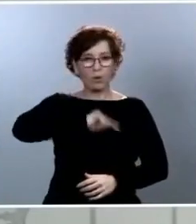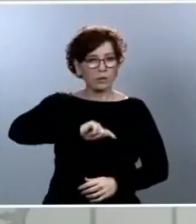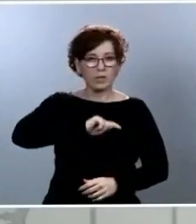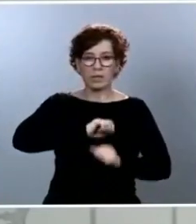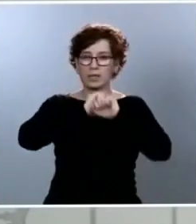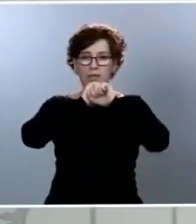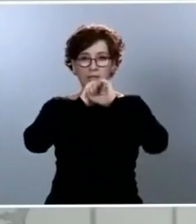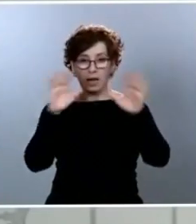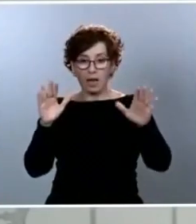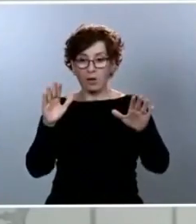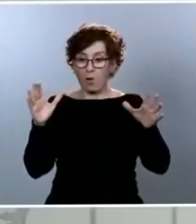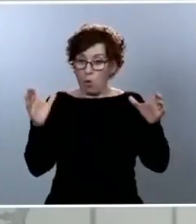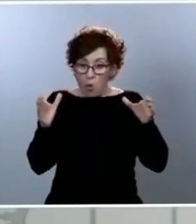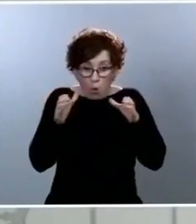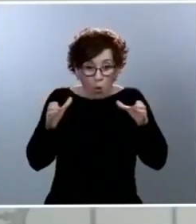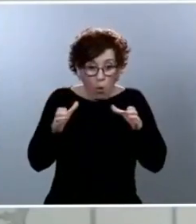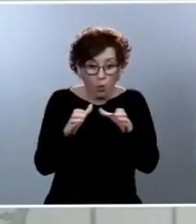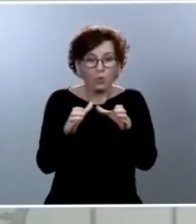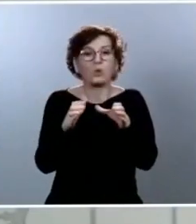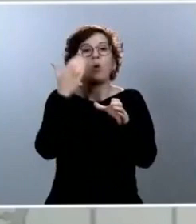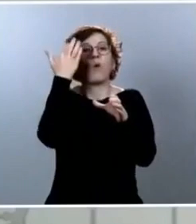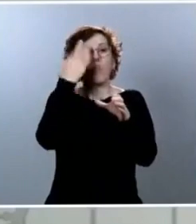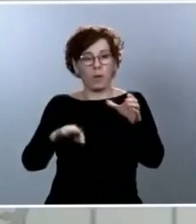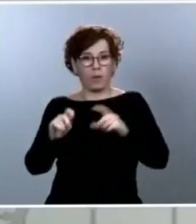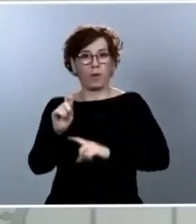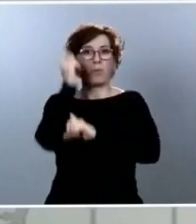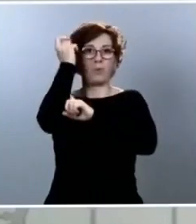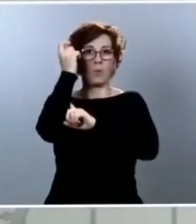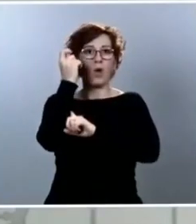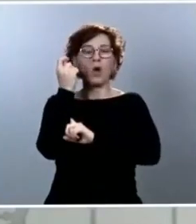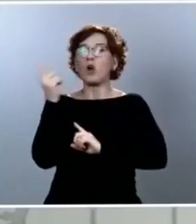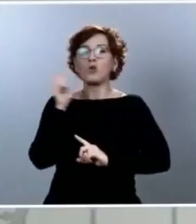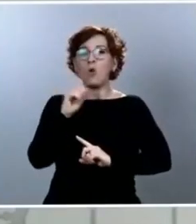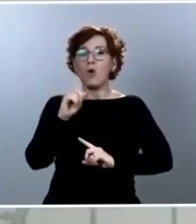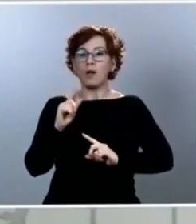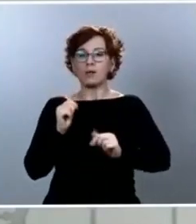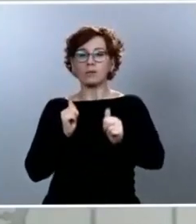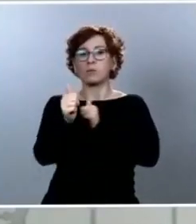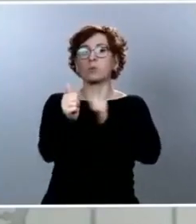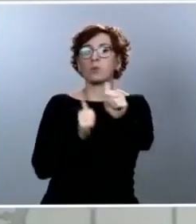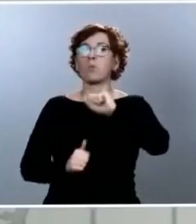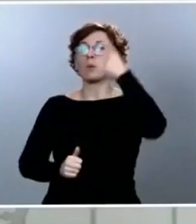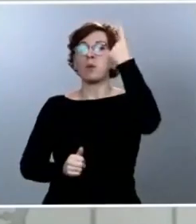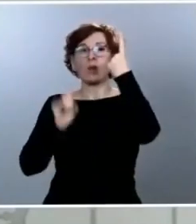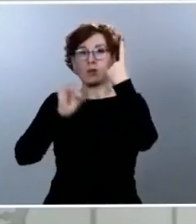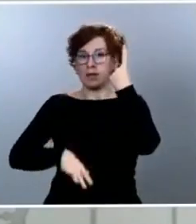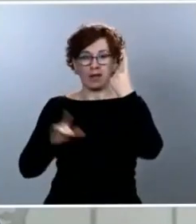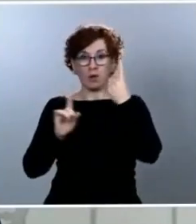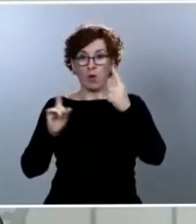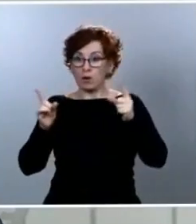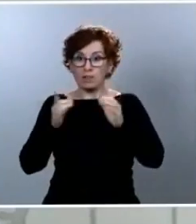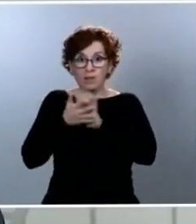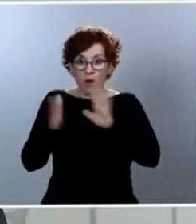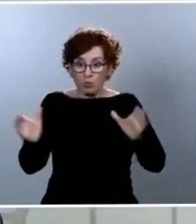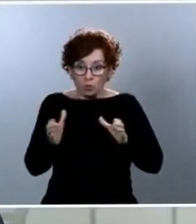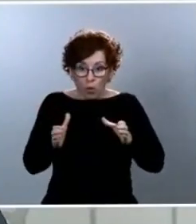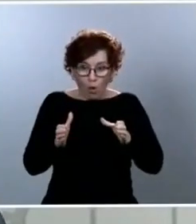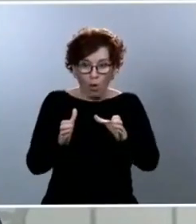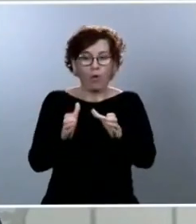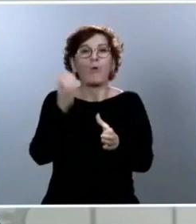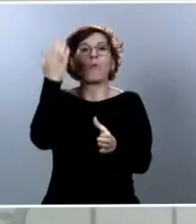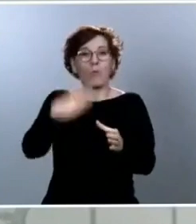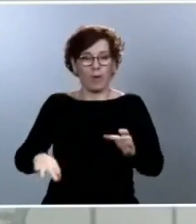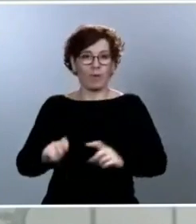todos a la meta. No es quien llegue primero, sino que lleguemos todos a la meta y ese es el propósito del Gobierno de España y en ese ánimo